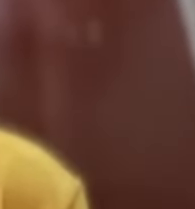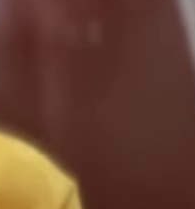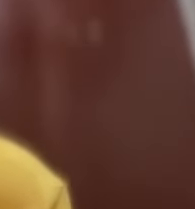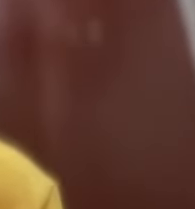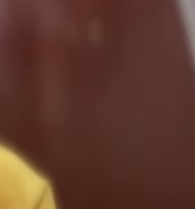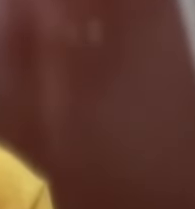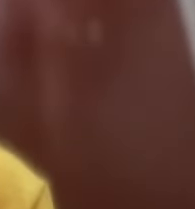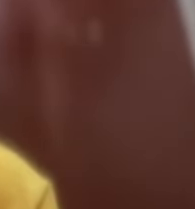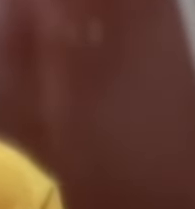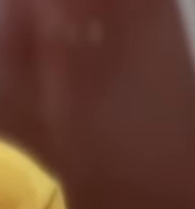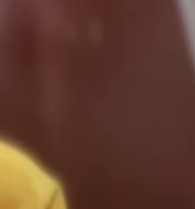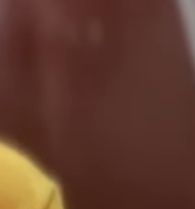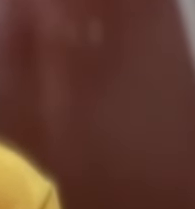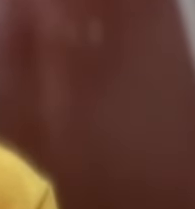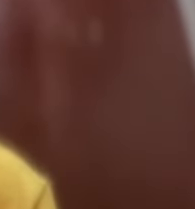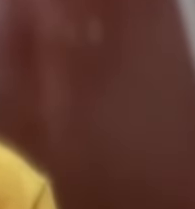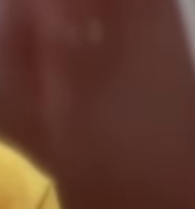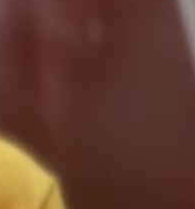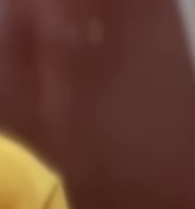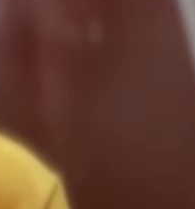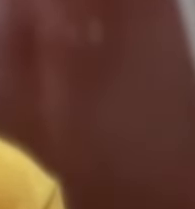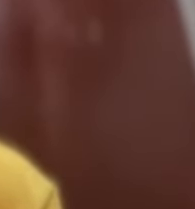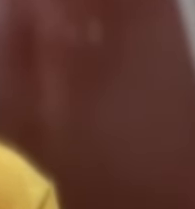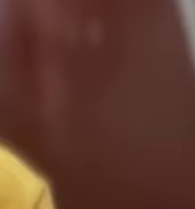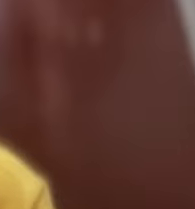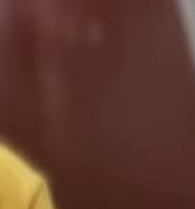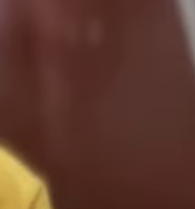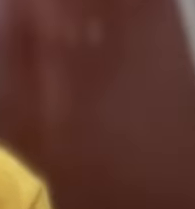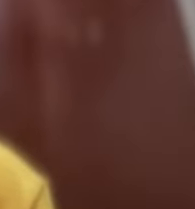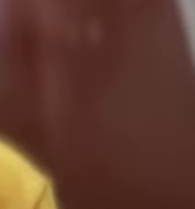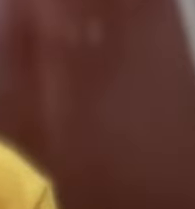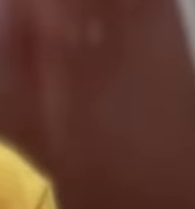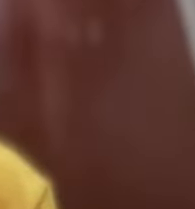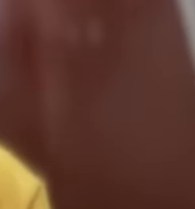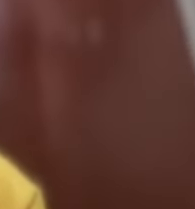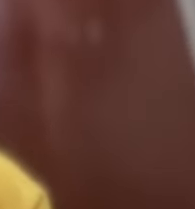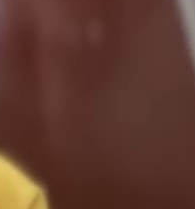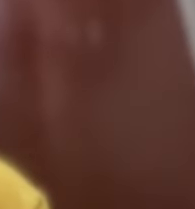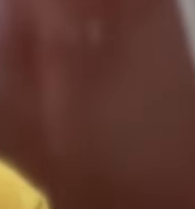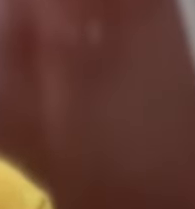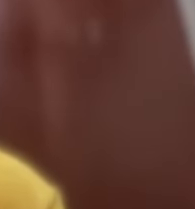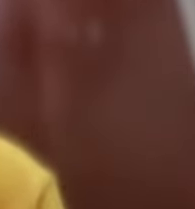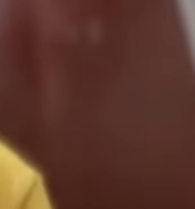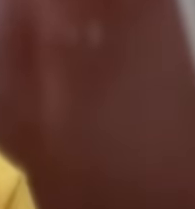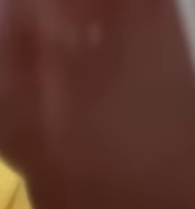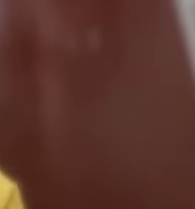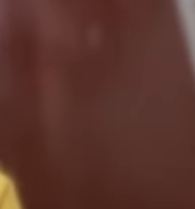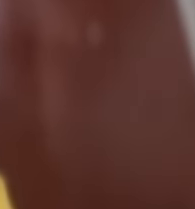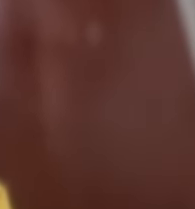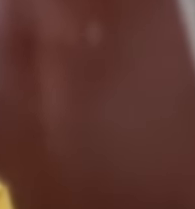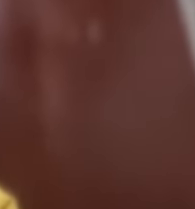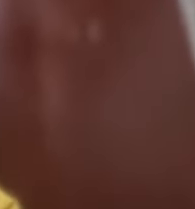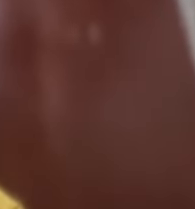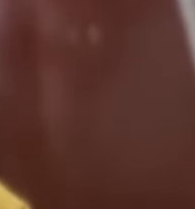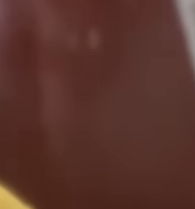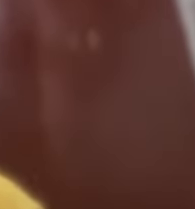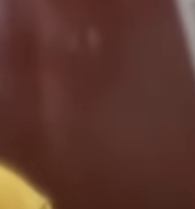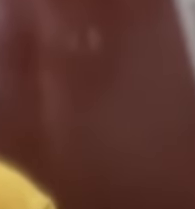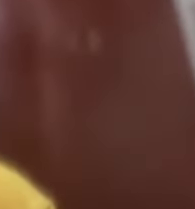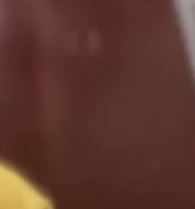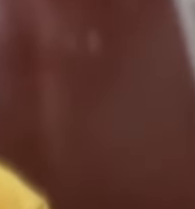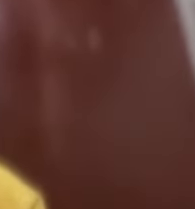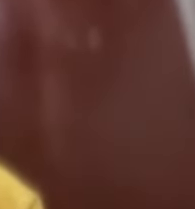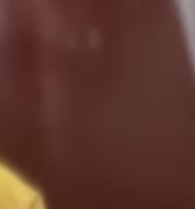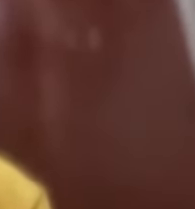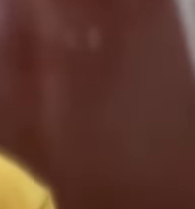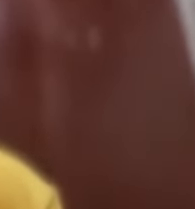reacción a los discursos de Petro? Yo les digo aquí, sinceramente, conozco la oratoria de Petro, la conozco de